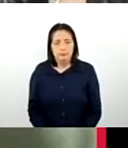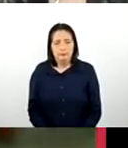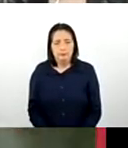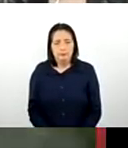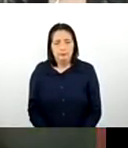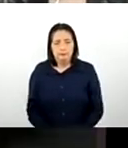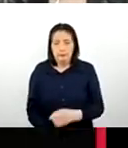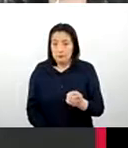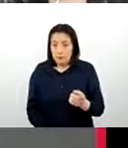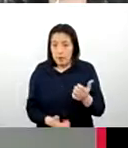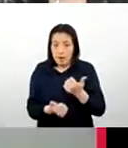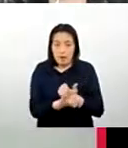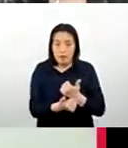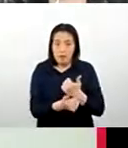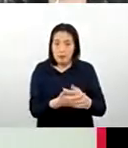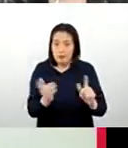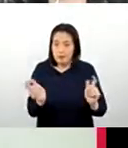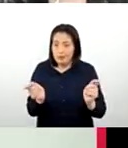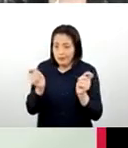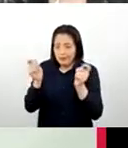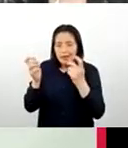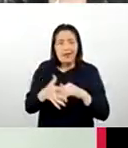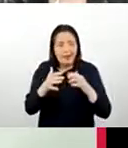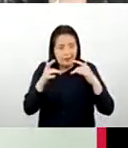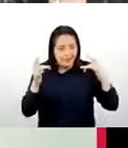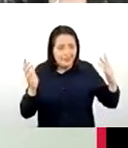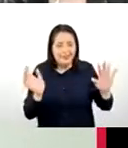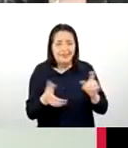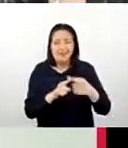Ayacucho de fiesta, alegría y celebración.